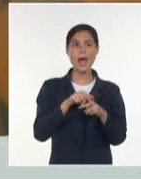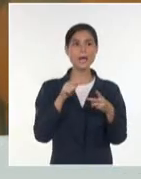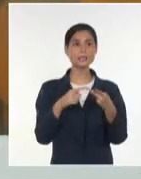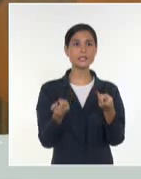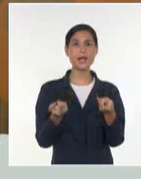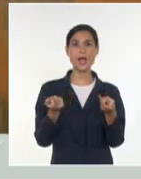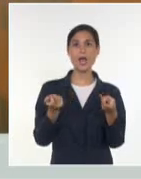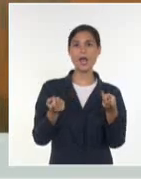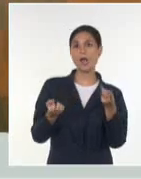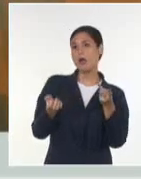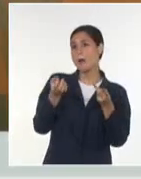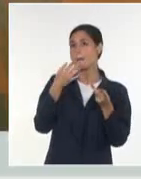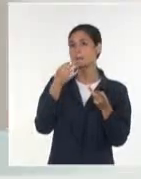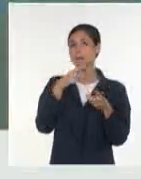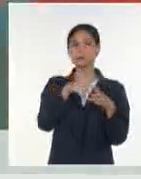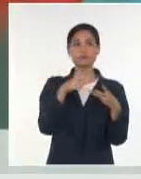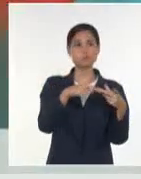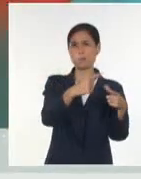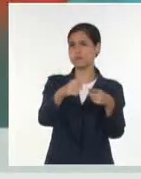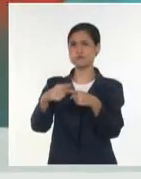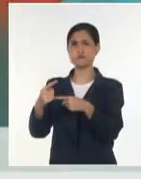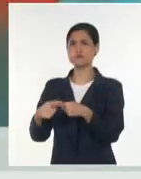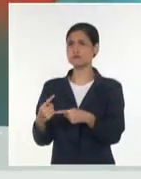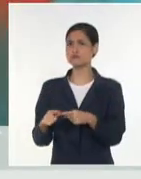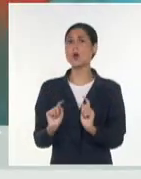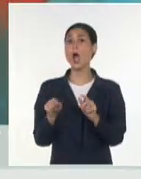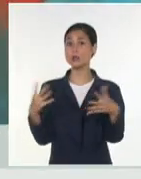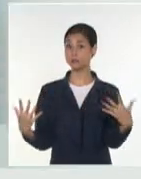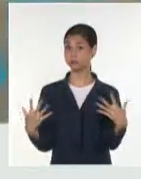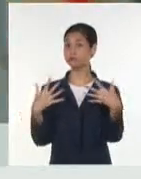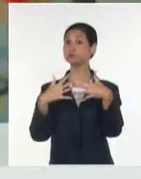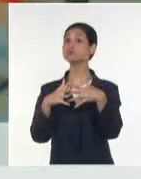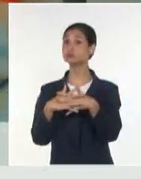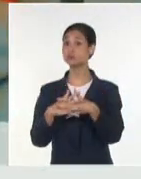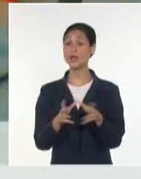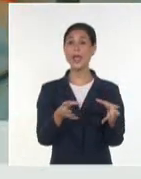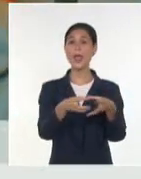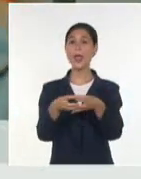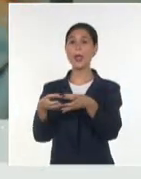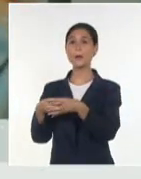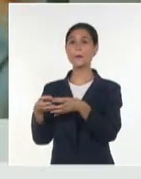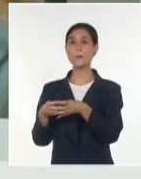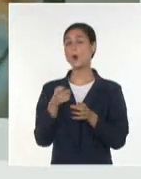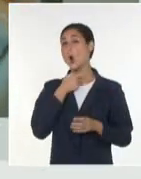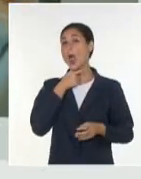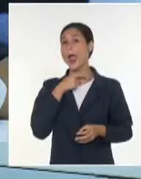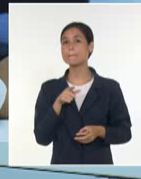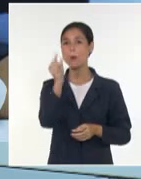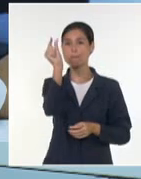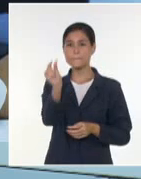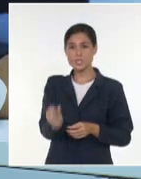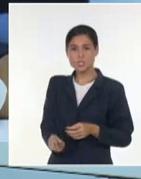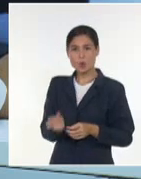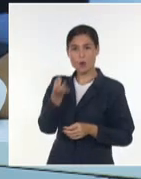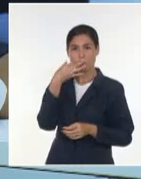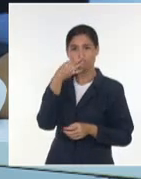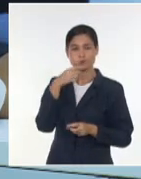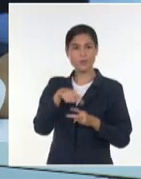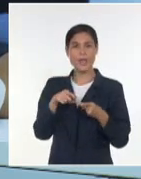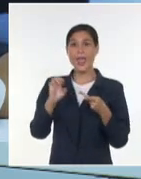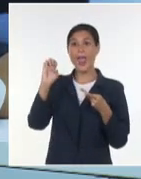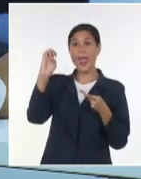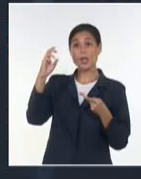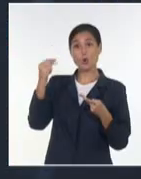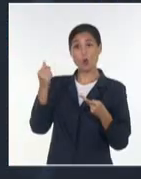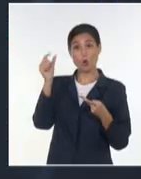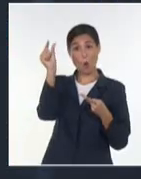automática. Logra la interrelación de todos estos equipos multidisciplinarios, incluyendo farmacéuticos, económicos y bioquímicos. Para